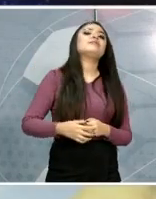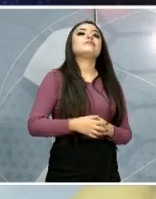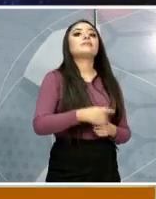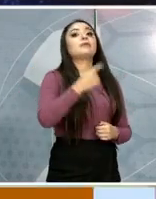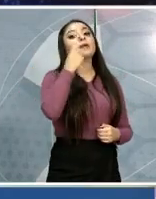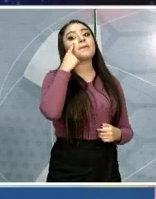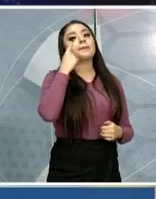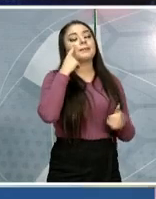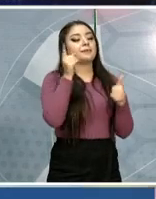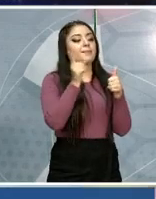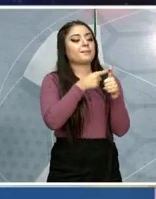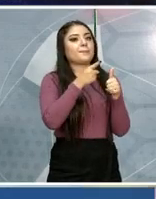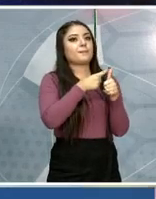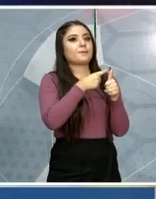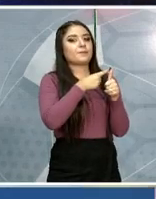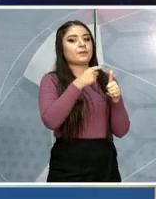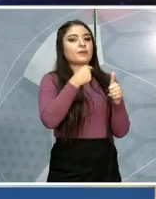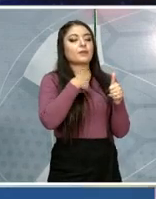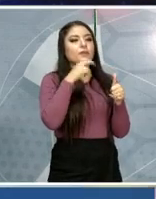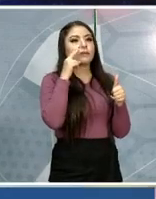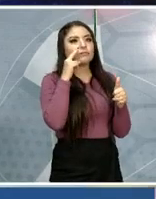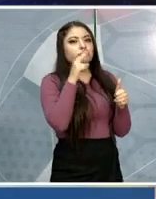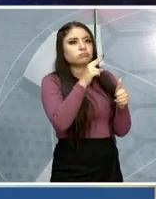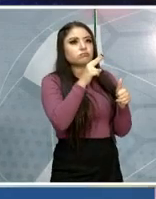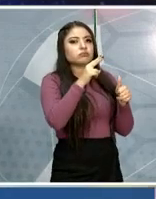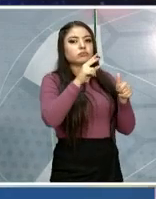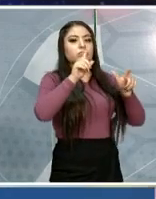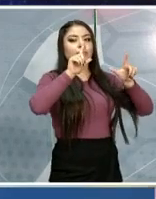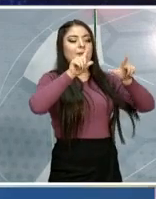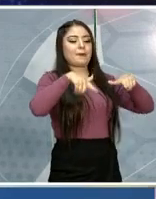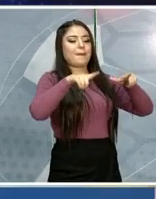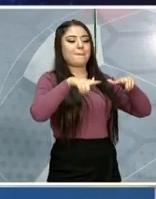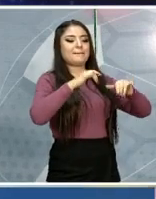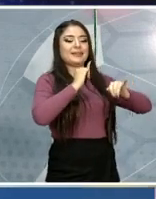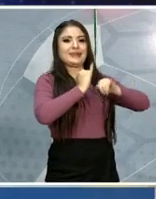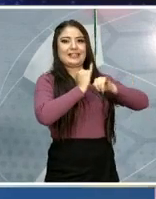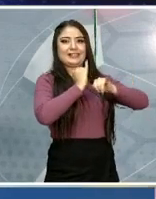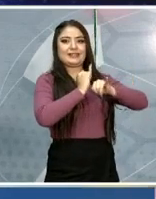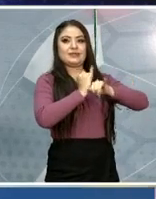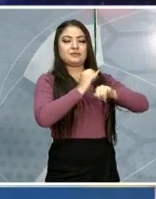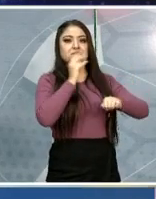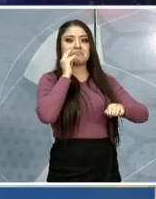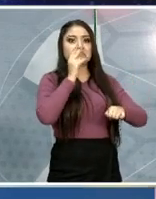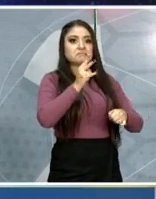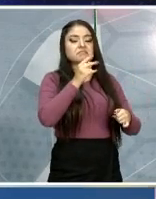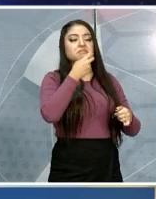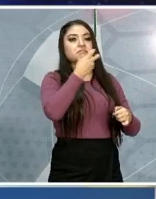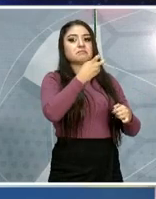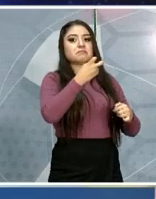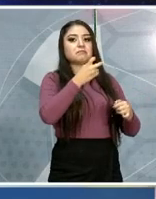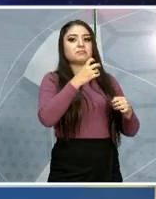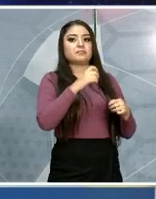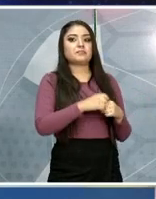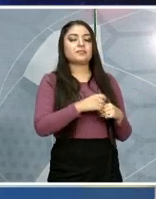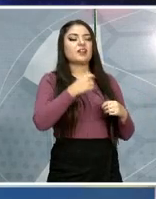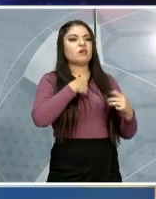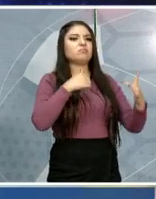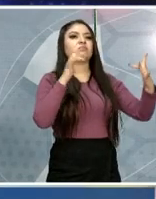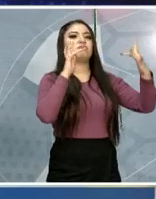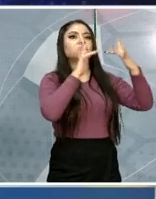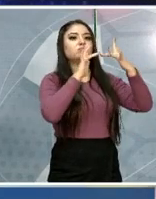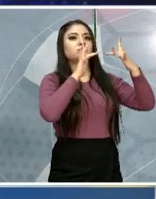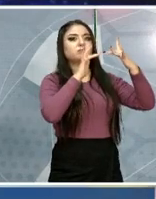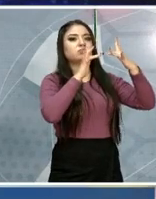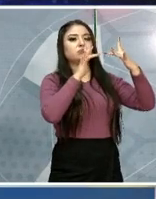me entero mediante las redes sociales. Veo la convocatoria, me pongo en contacto con los organizadores, me